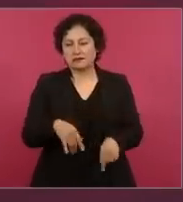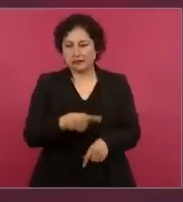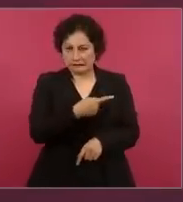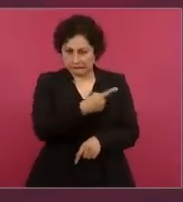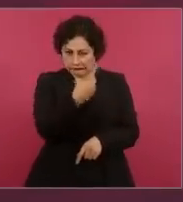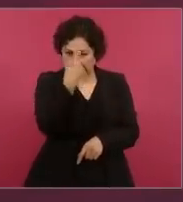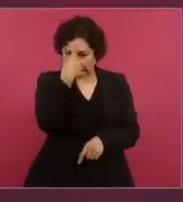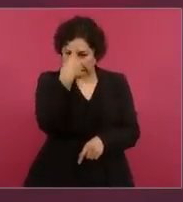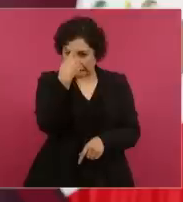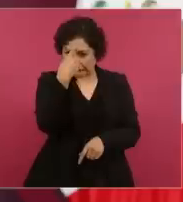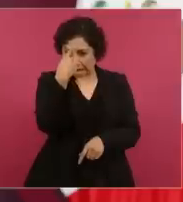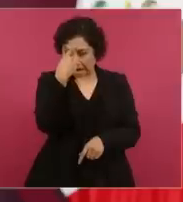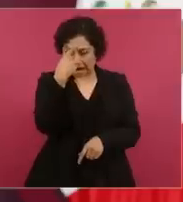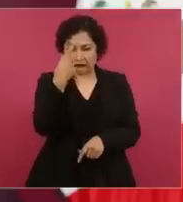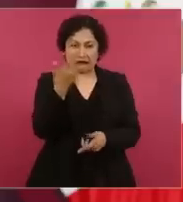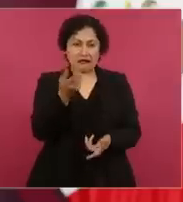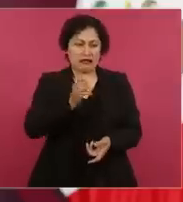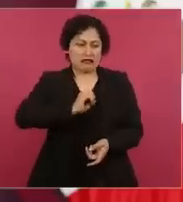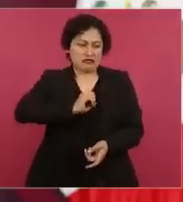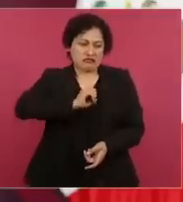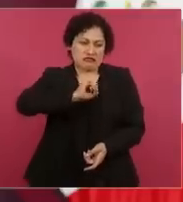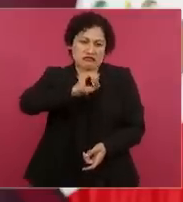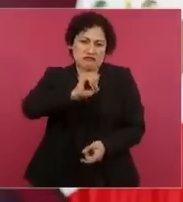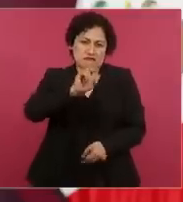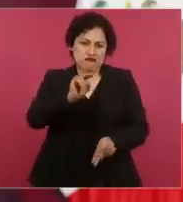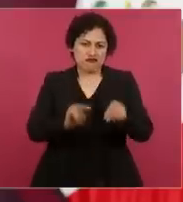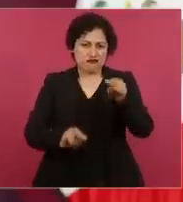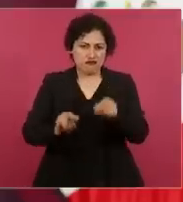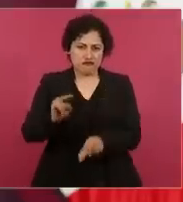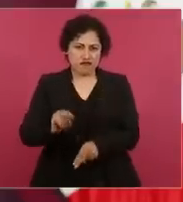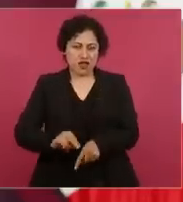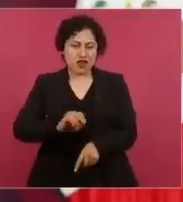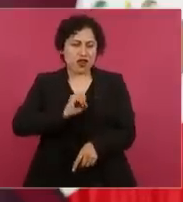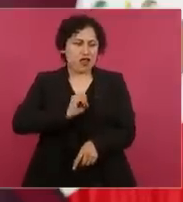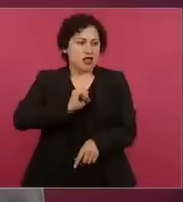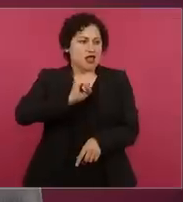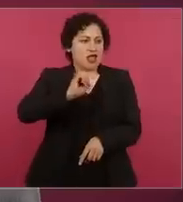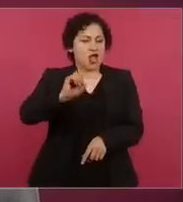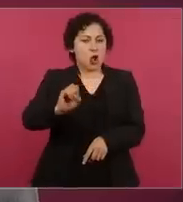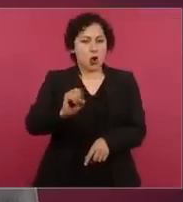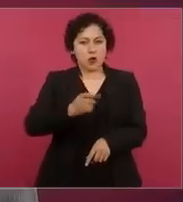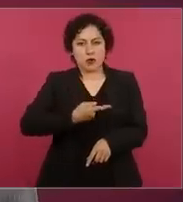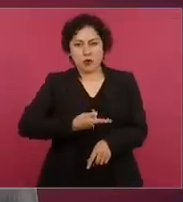clasista, racista, discriminatoria,